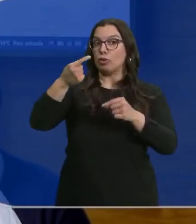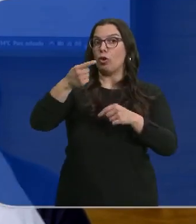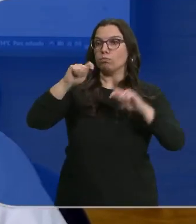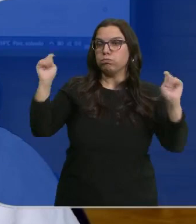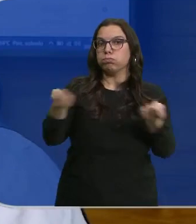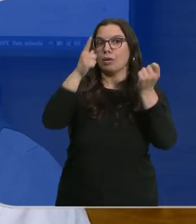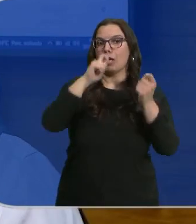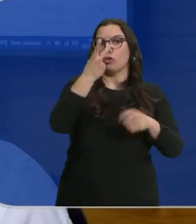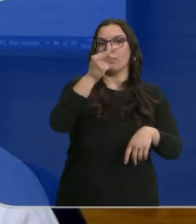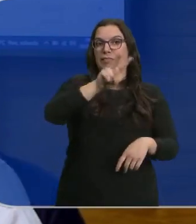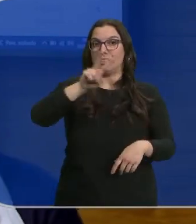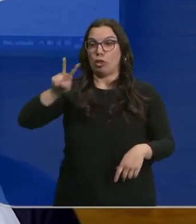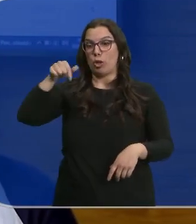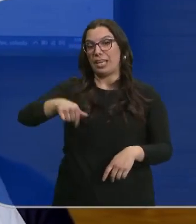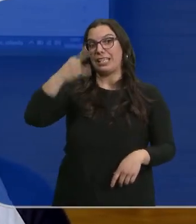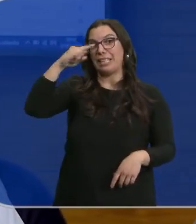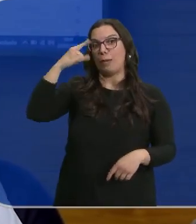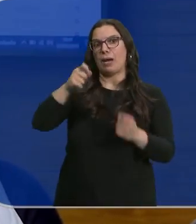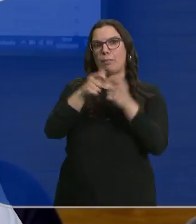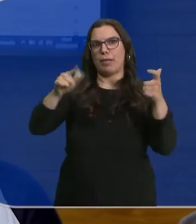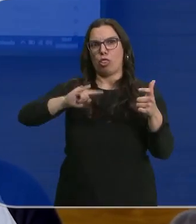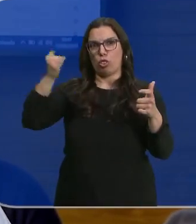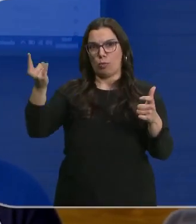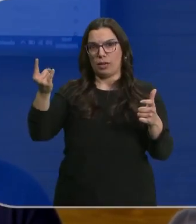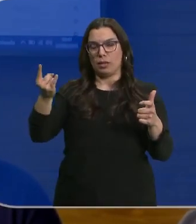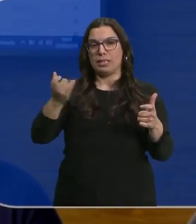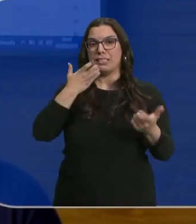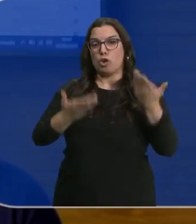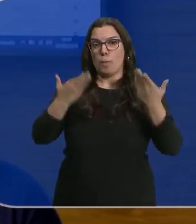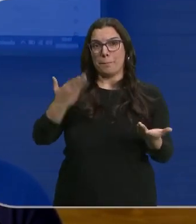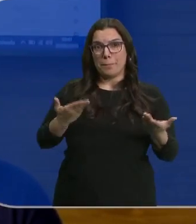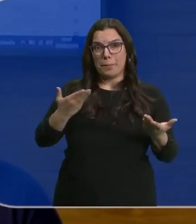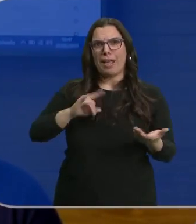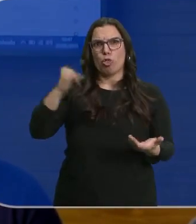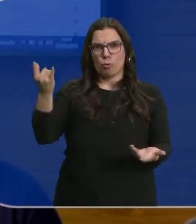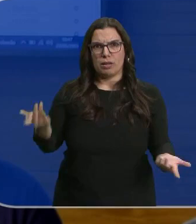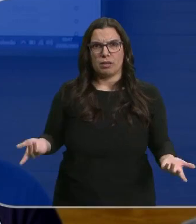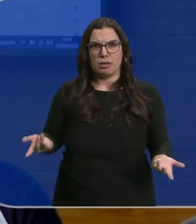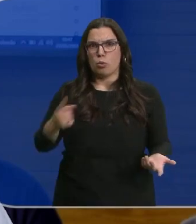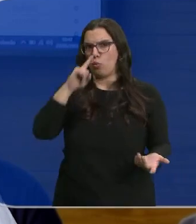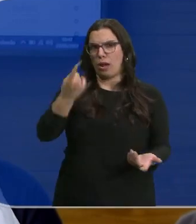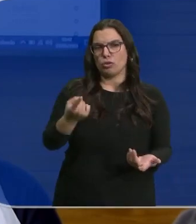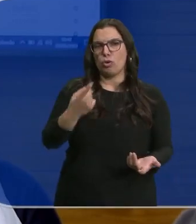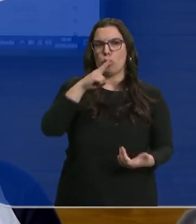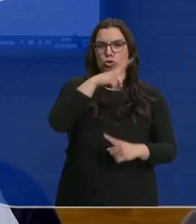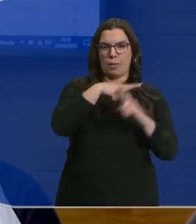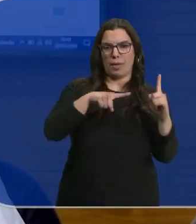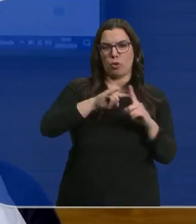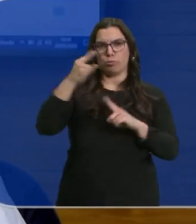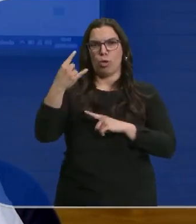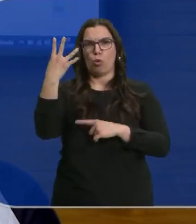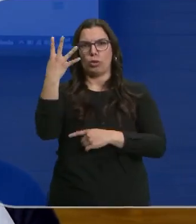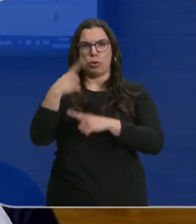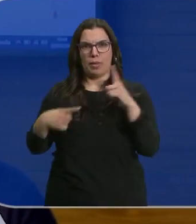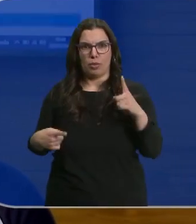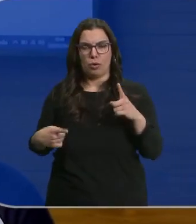2022 donde Salamanca se ha duplicado. La prevalencia que teníamos en el año 2021 al 2022 se ha duplicado. Ha pasado del 2,5 al 4